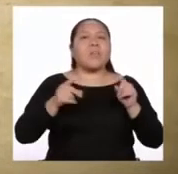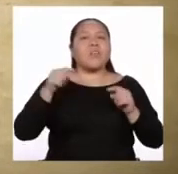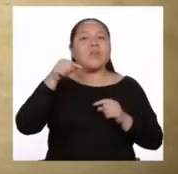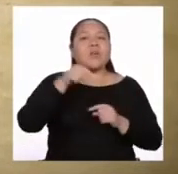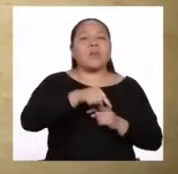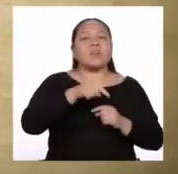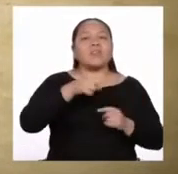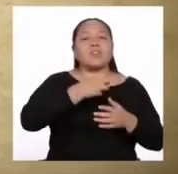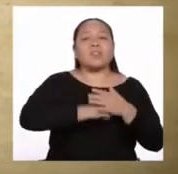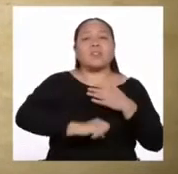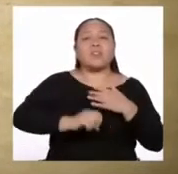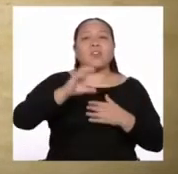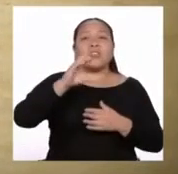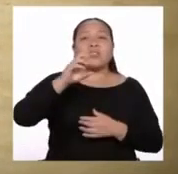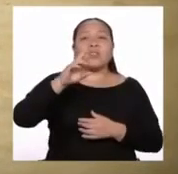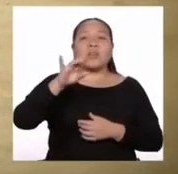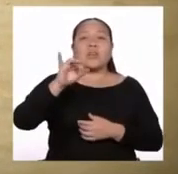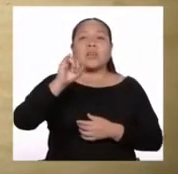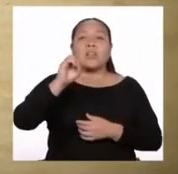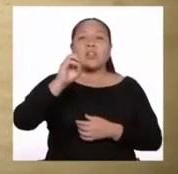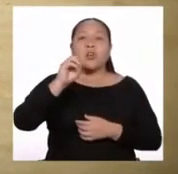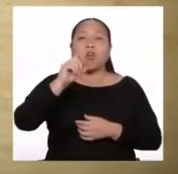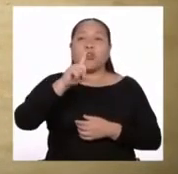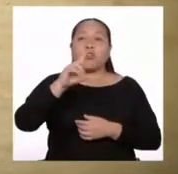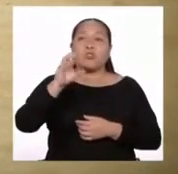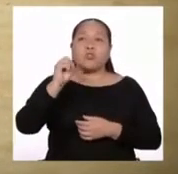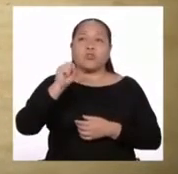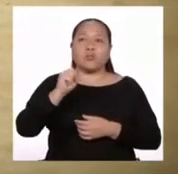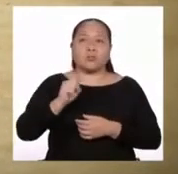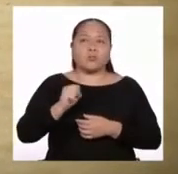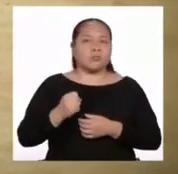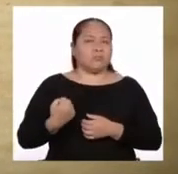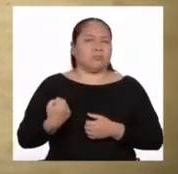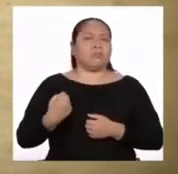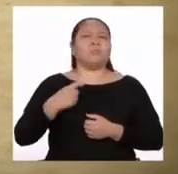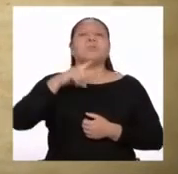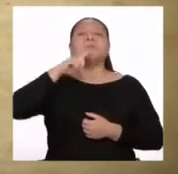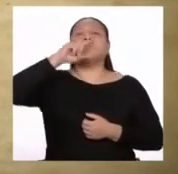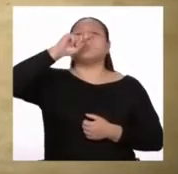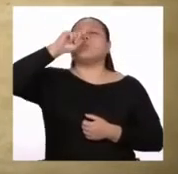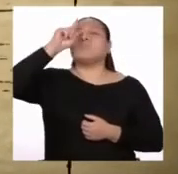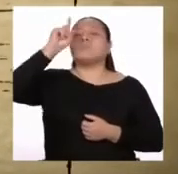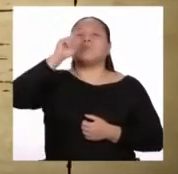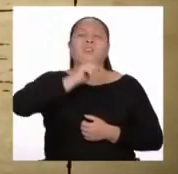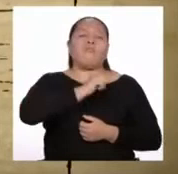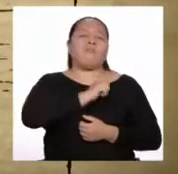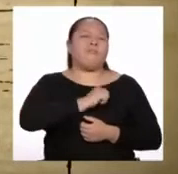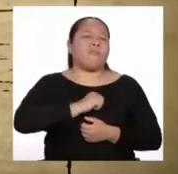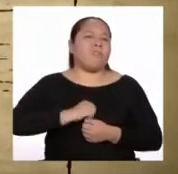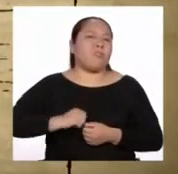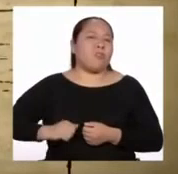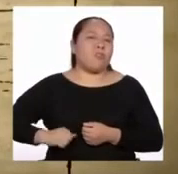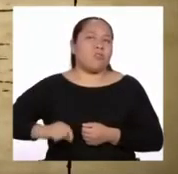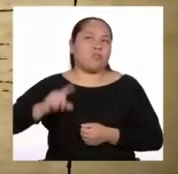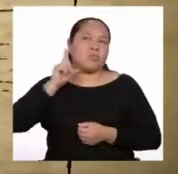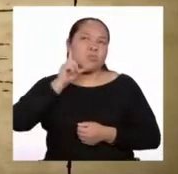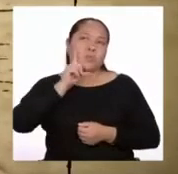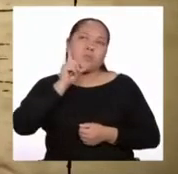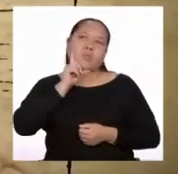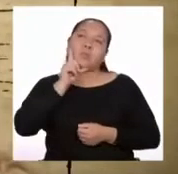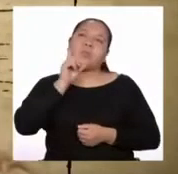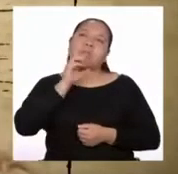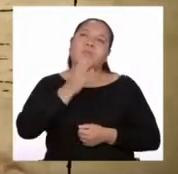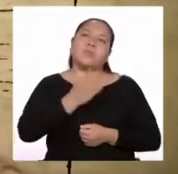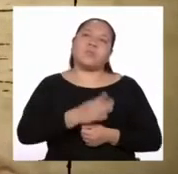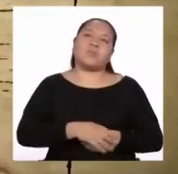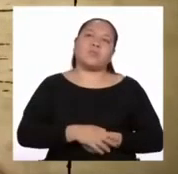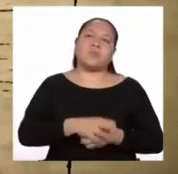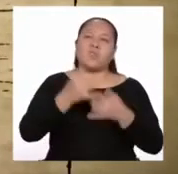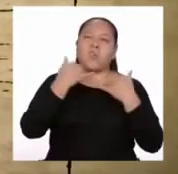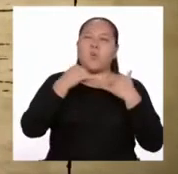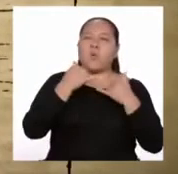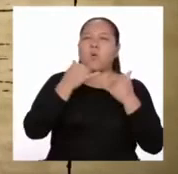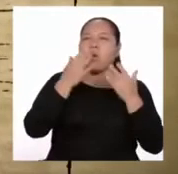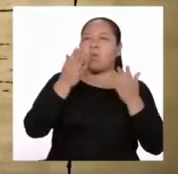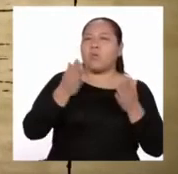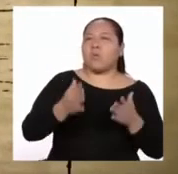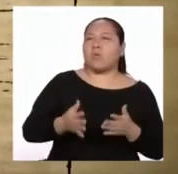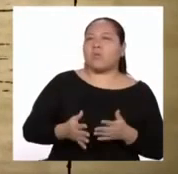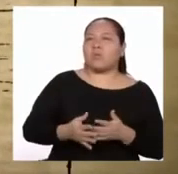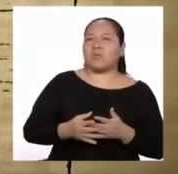son bravos y soberbios, aradanes, mentirosos, jugadores,